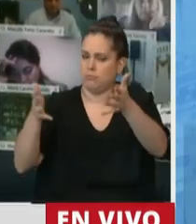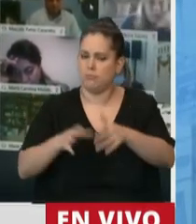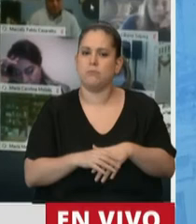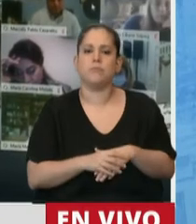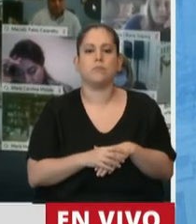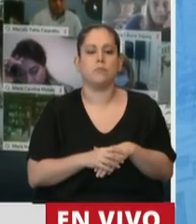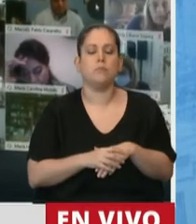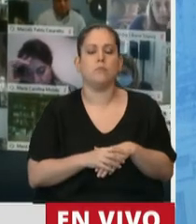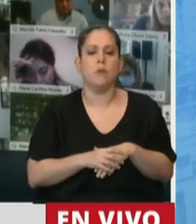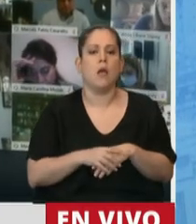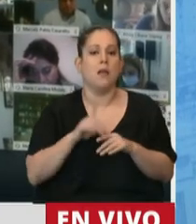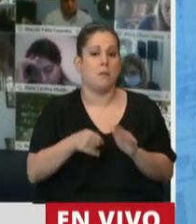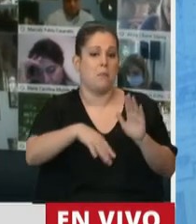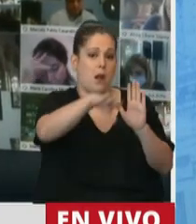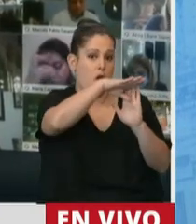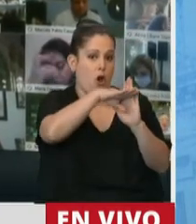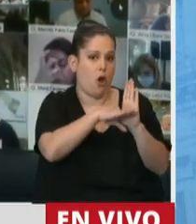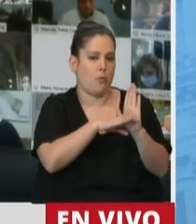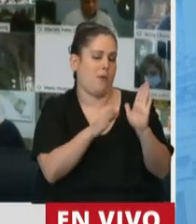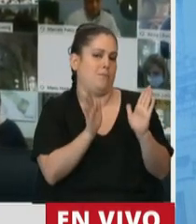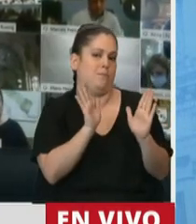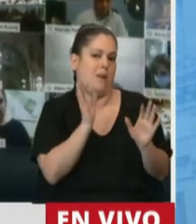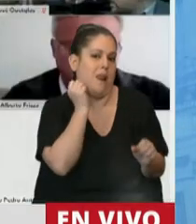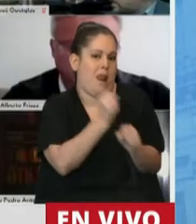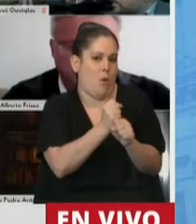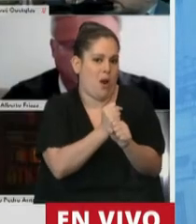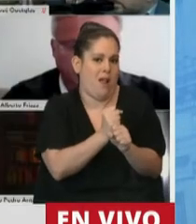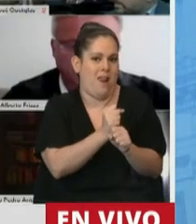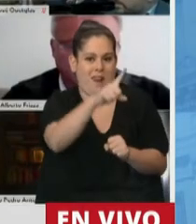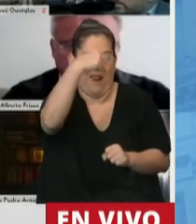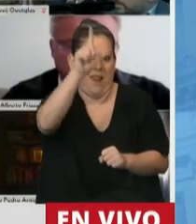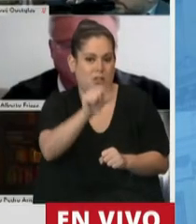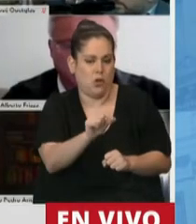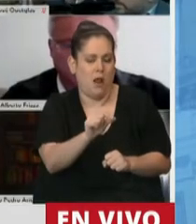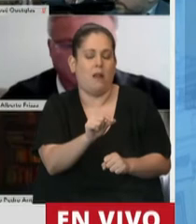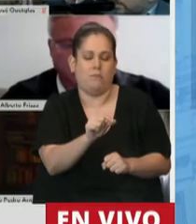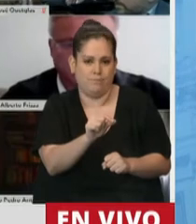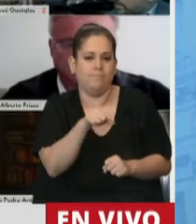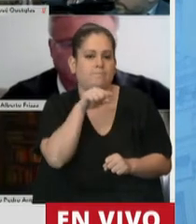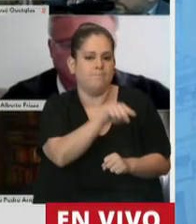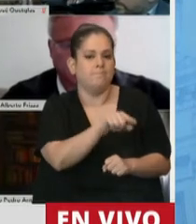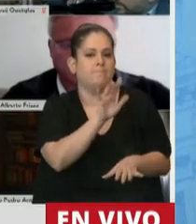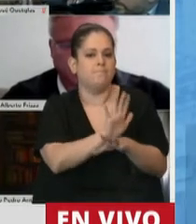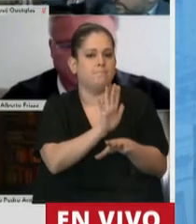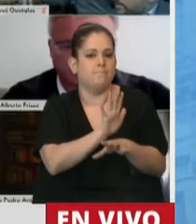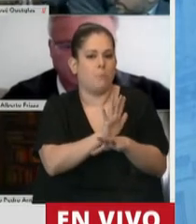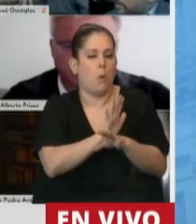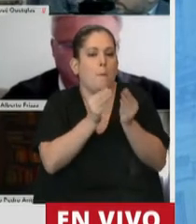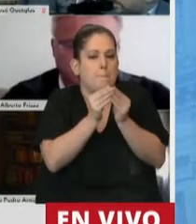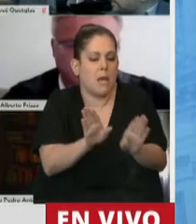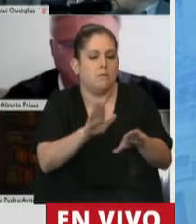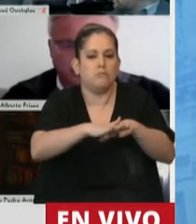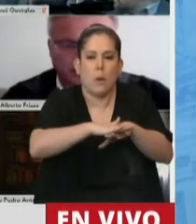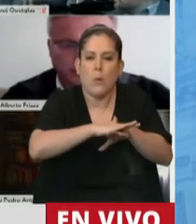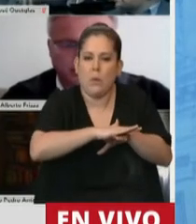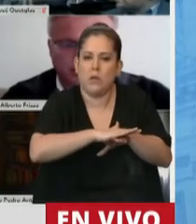Lo que a su vez, como toda norma laboral nacional, debe marcar un piso de derecho para los trabajadores. Y esto